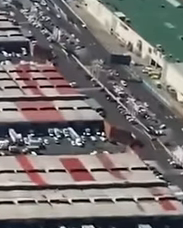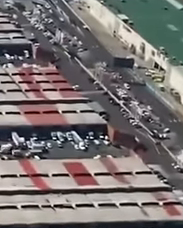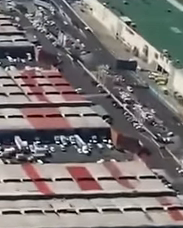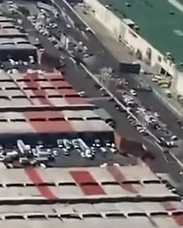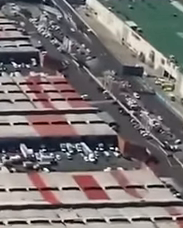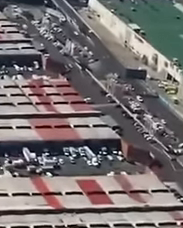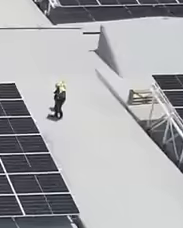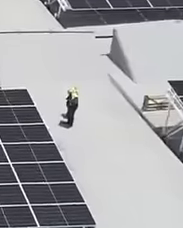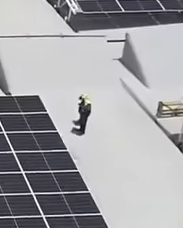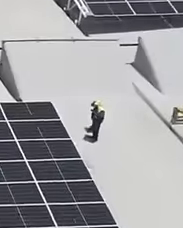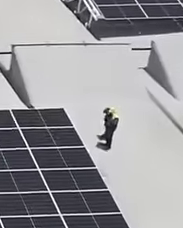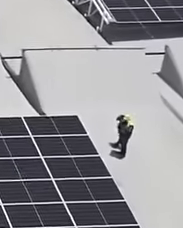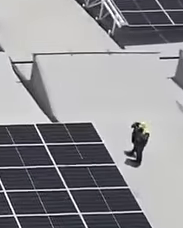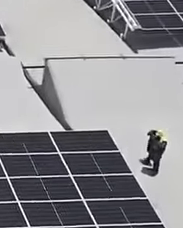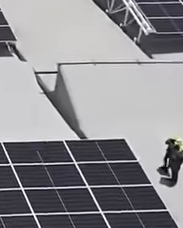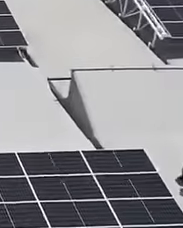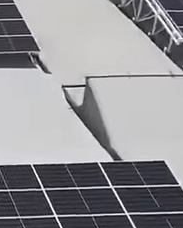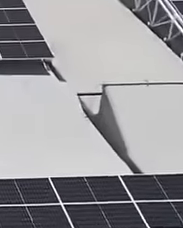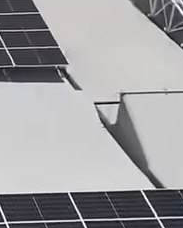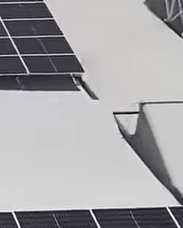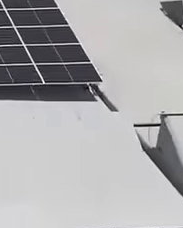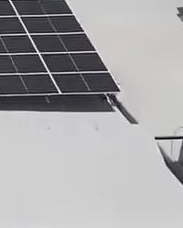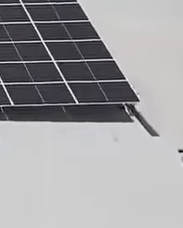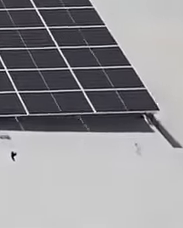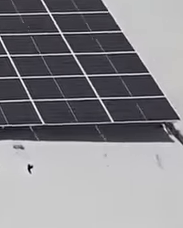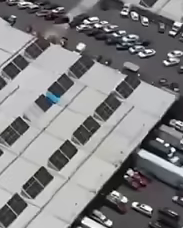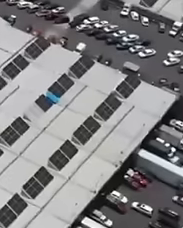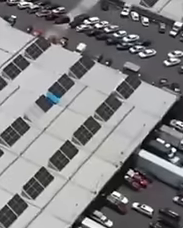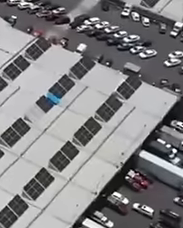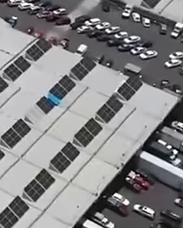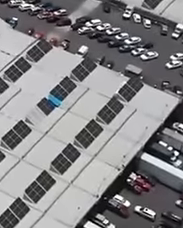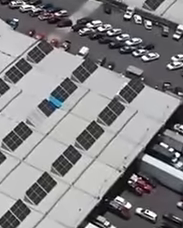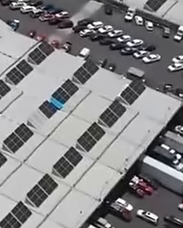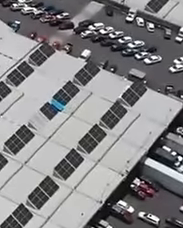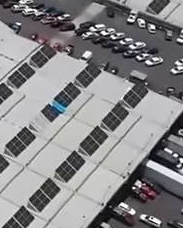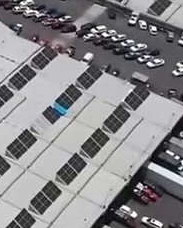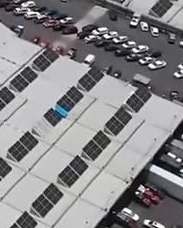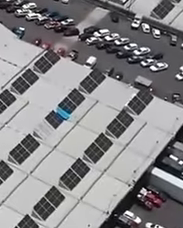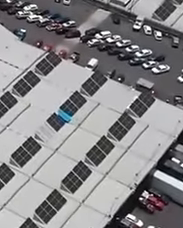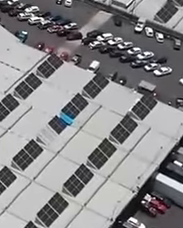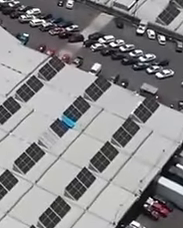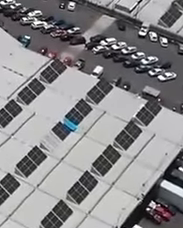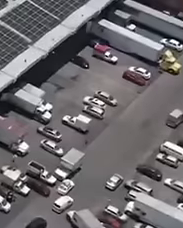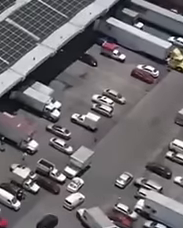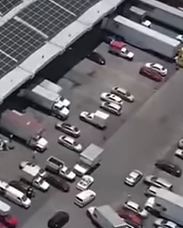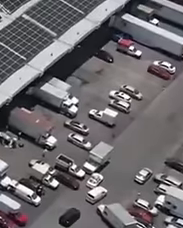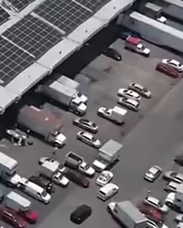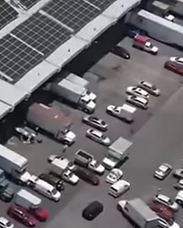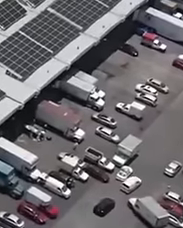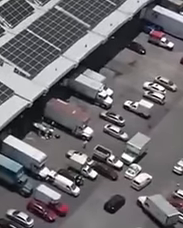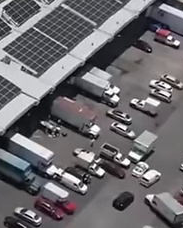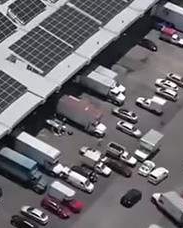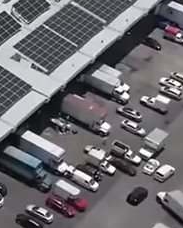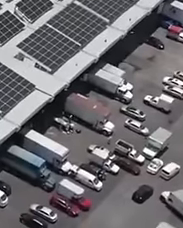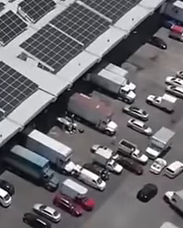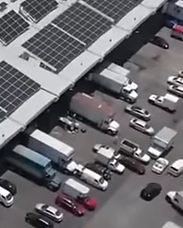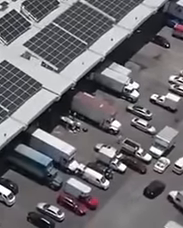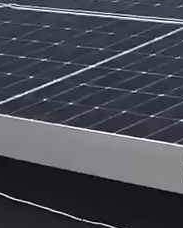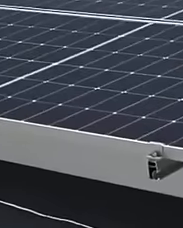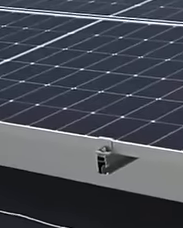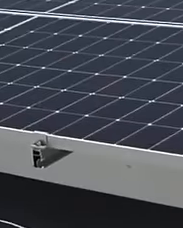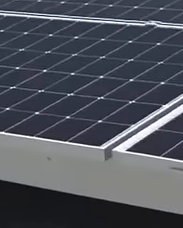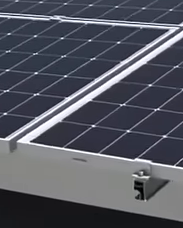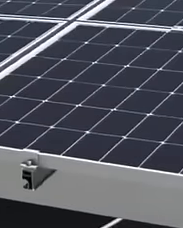condujo, dirigió, participó, participó y aquí anduvo en estos hechos vigilando y